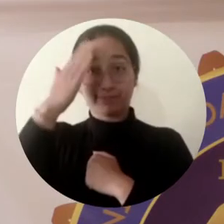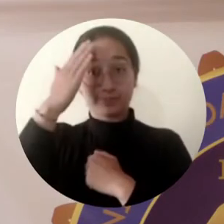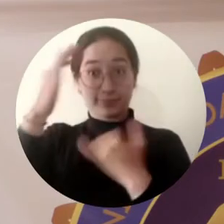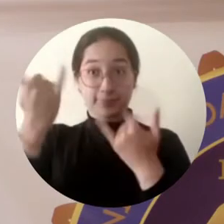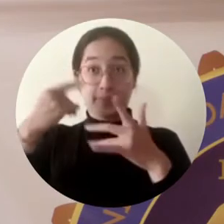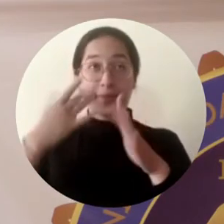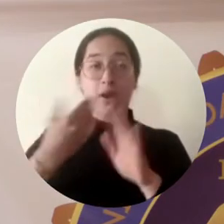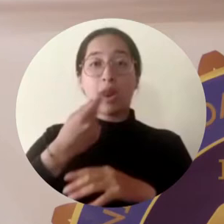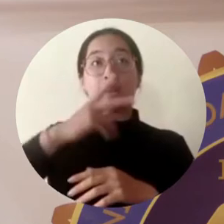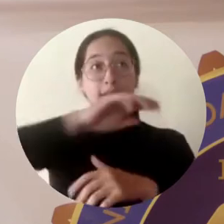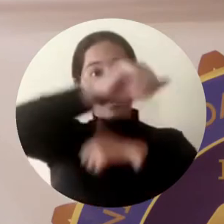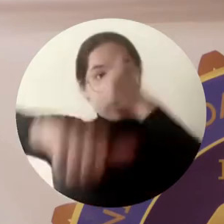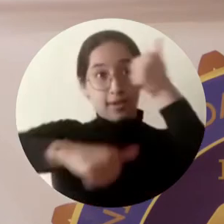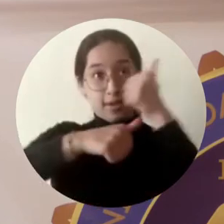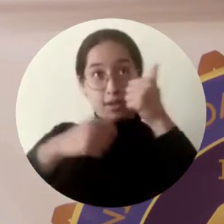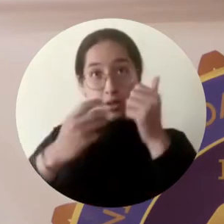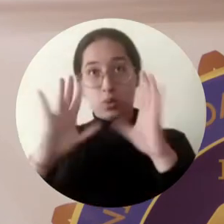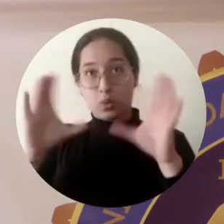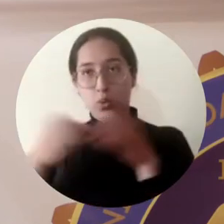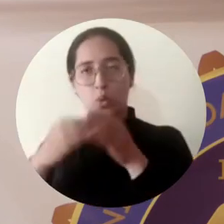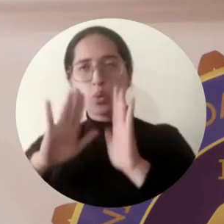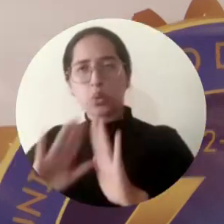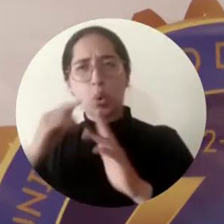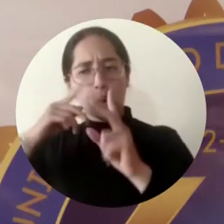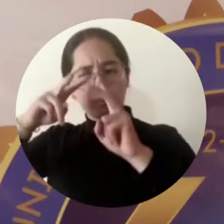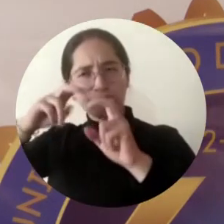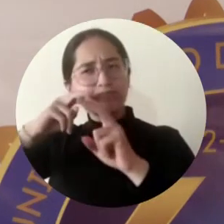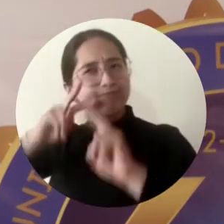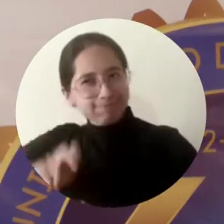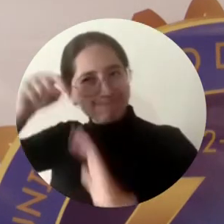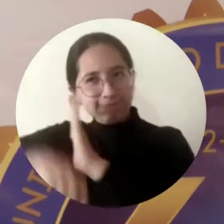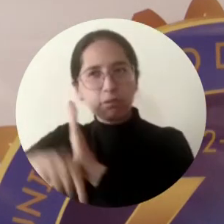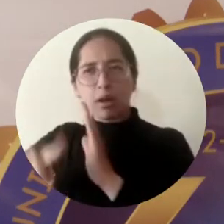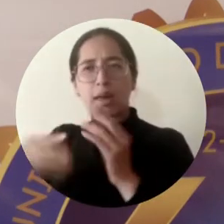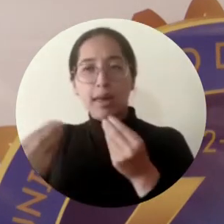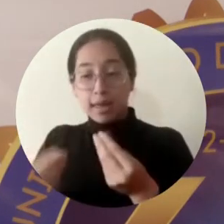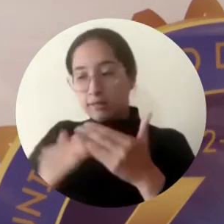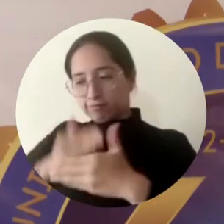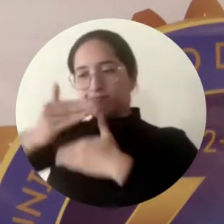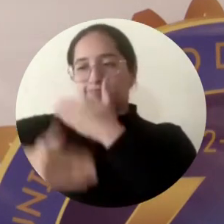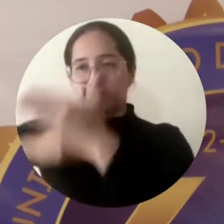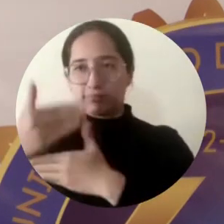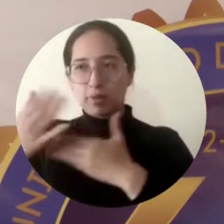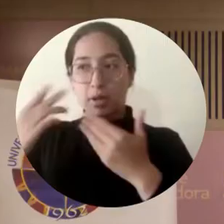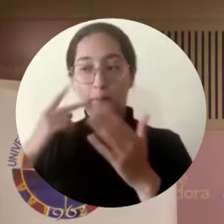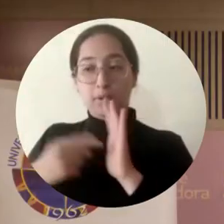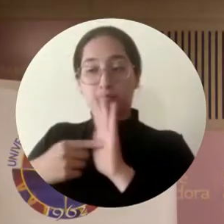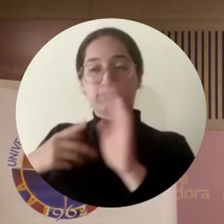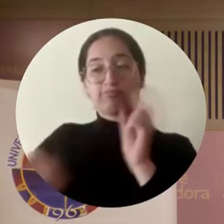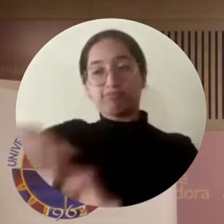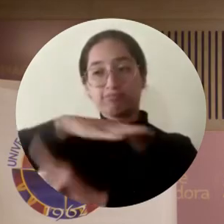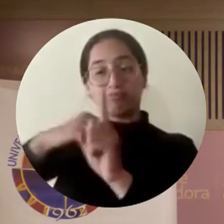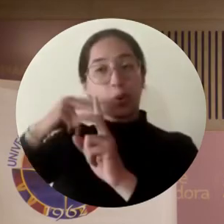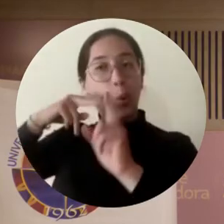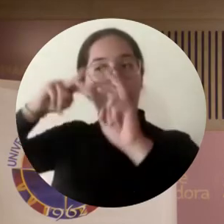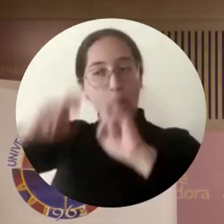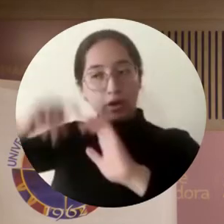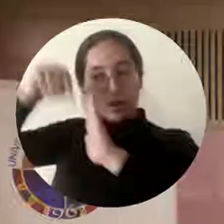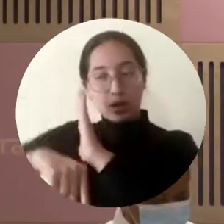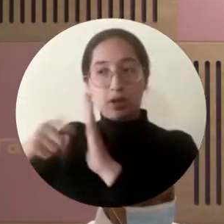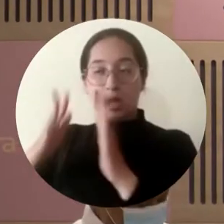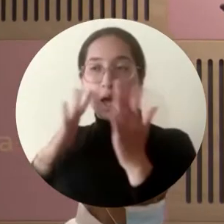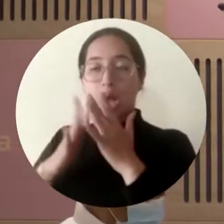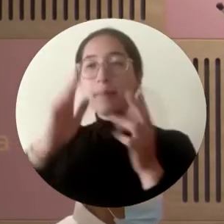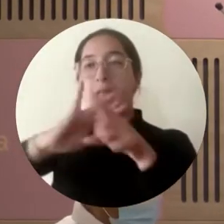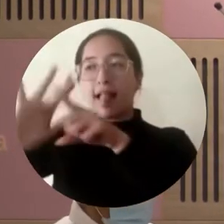el momento en el cual la Vicerrectoría de Investigación está dando ese paso para que la investigación sea contextualizada, que